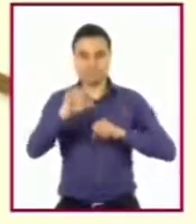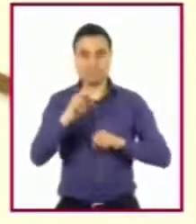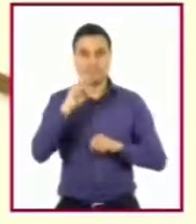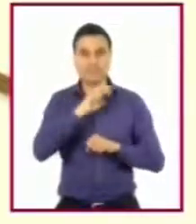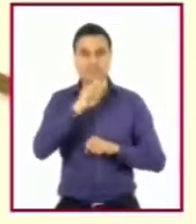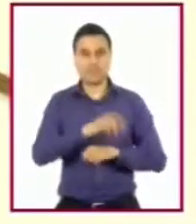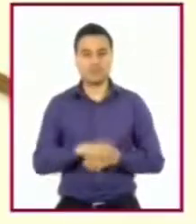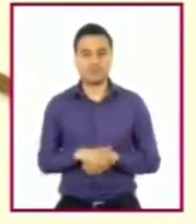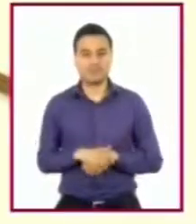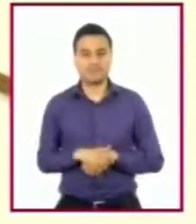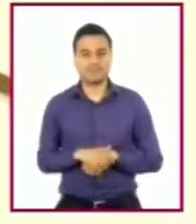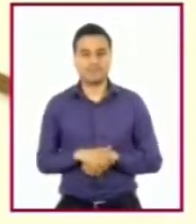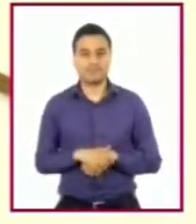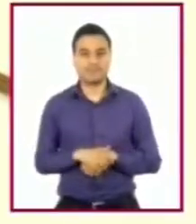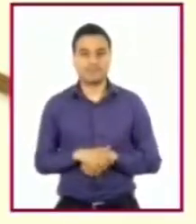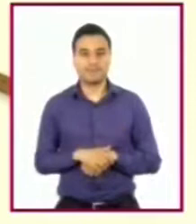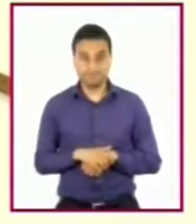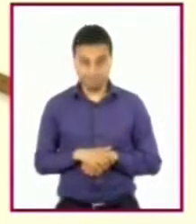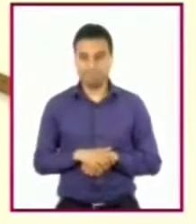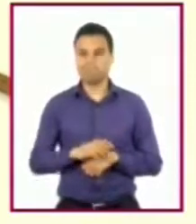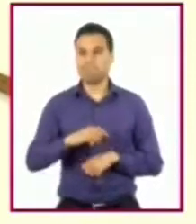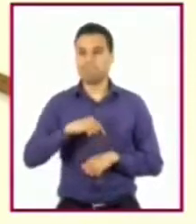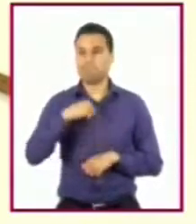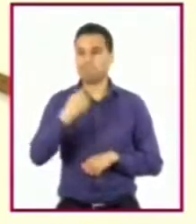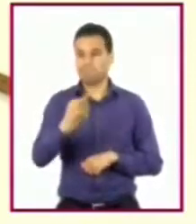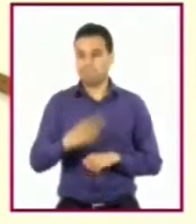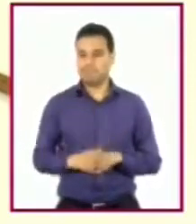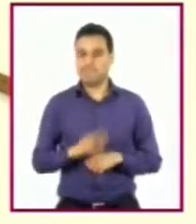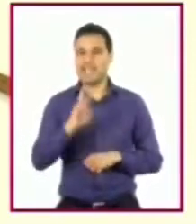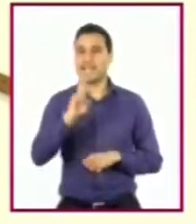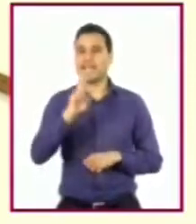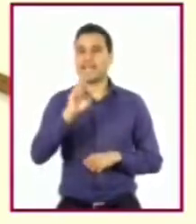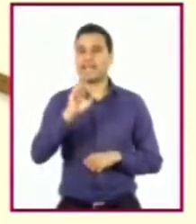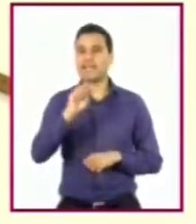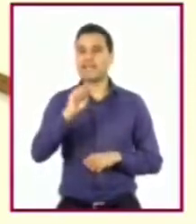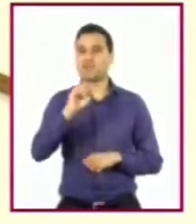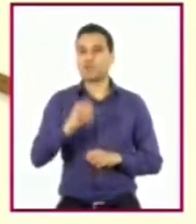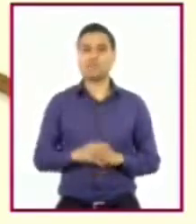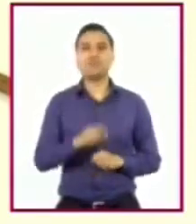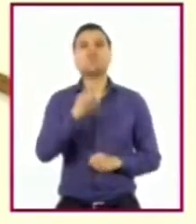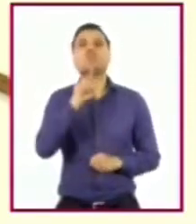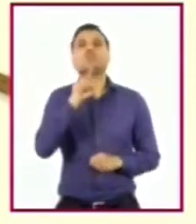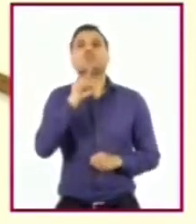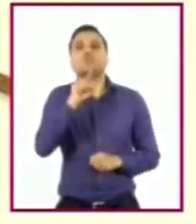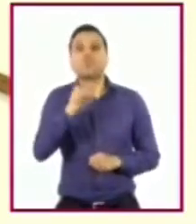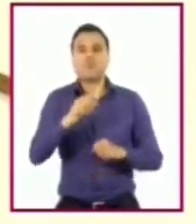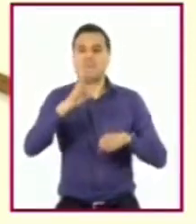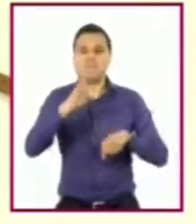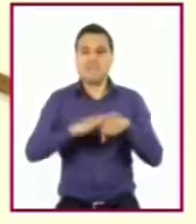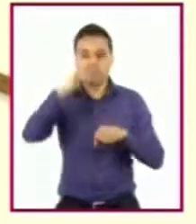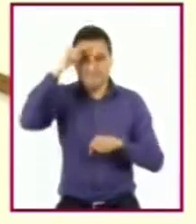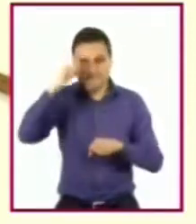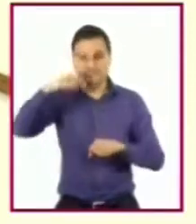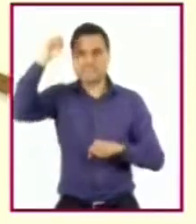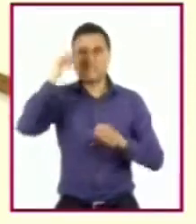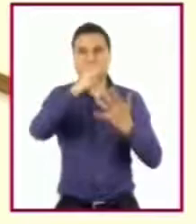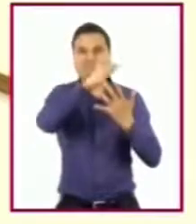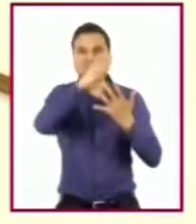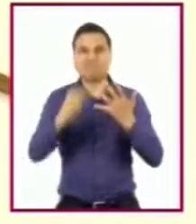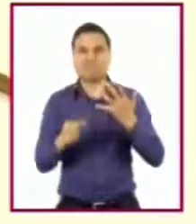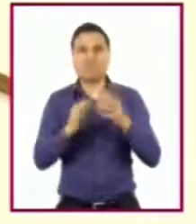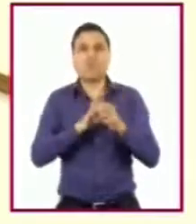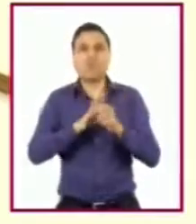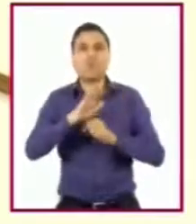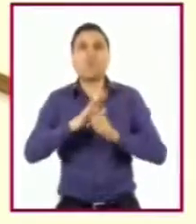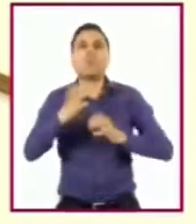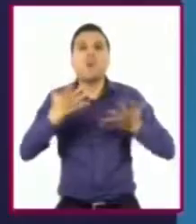lo tanto, el reto es identificar aquellas que se les facilitan y formarán parte de su arsenal de